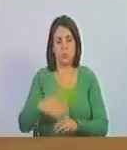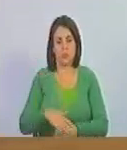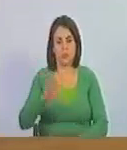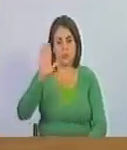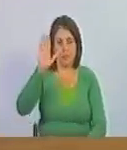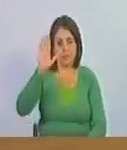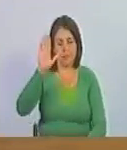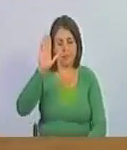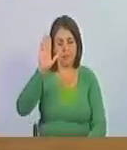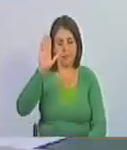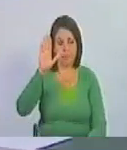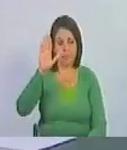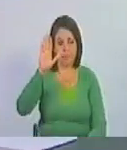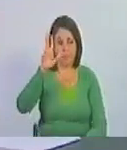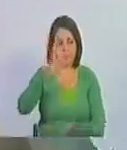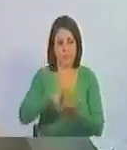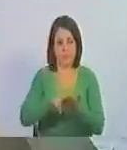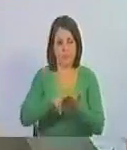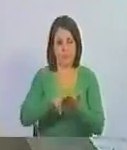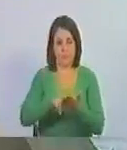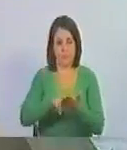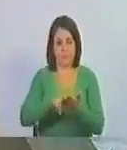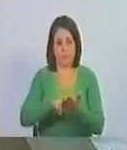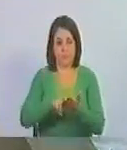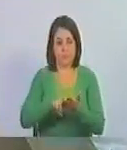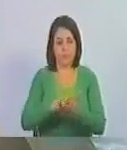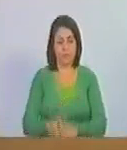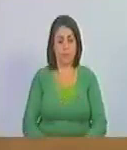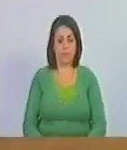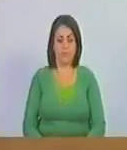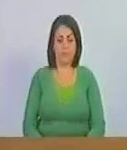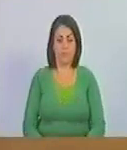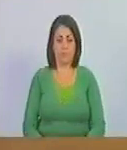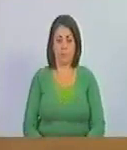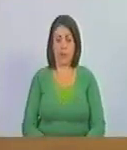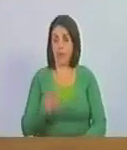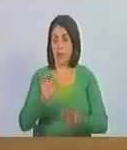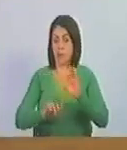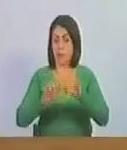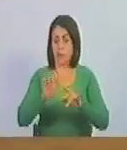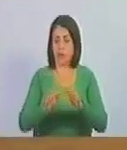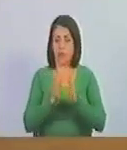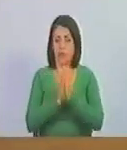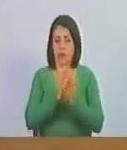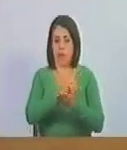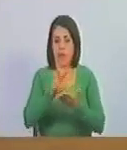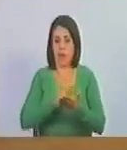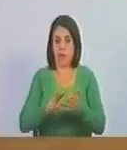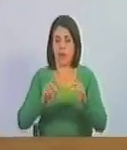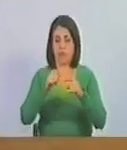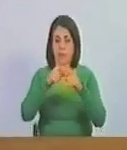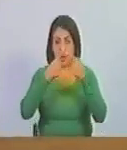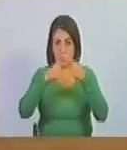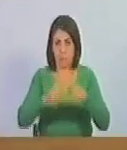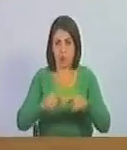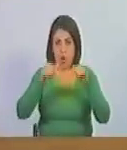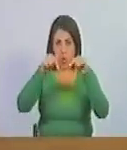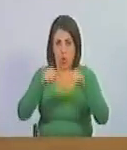señal de costumbre, queda aprobada el acta correspondiente. Ciudadanas secretarias, por favor, sírvanse a la lectura de la cuenta.